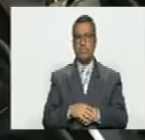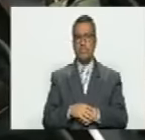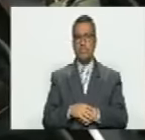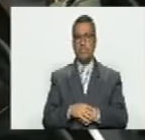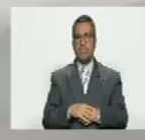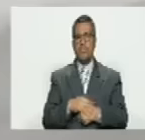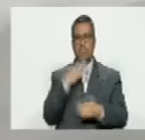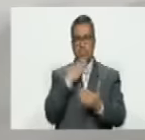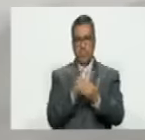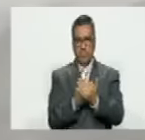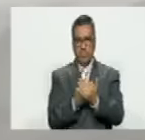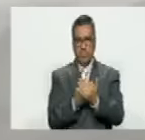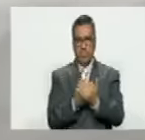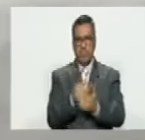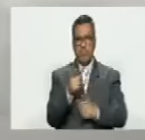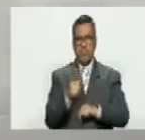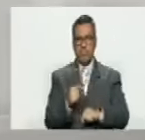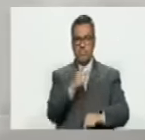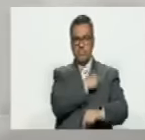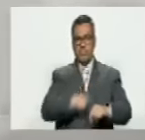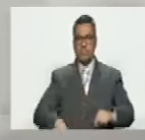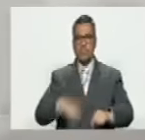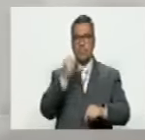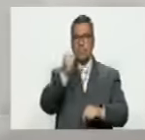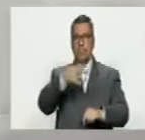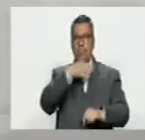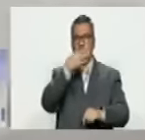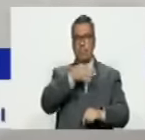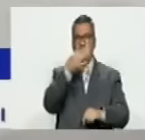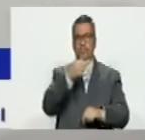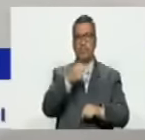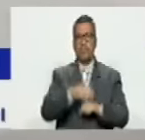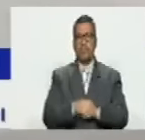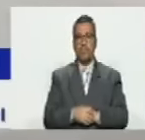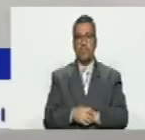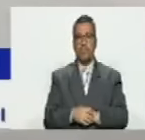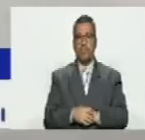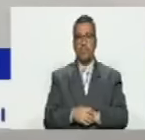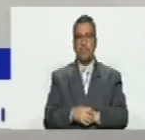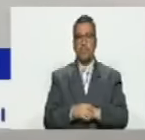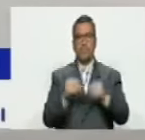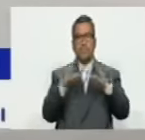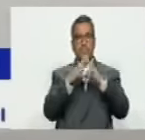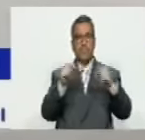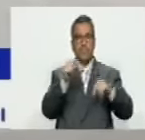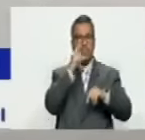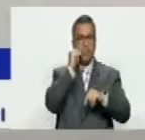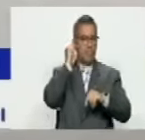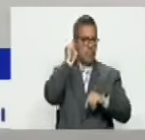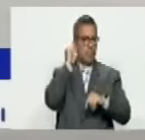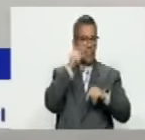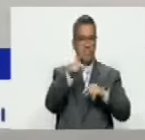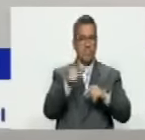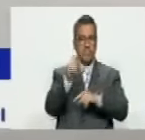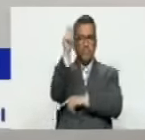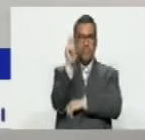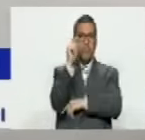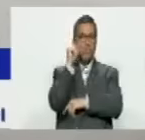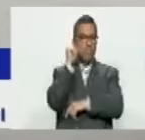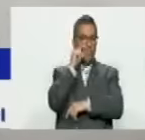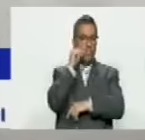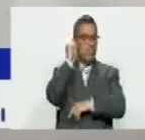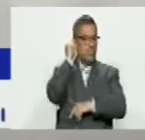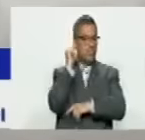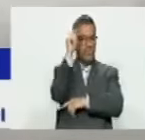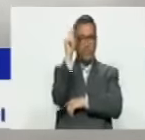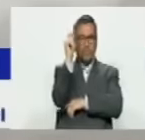Gracias, presidente. Buenas tardes para todas y para todos, los parlamentarios, parlamentarias,